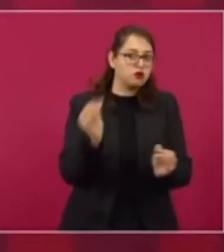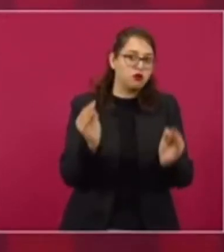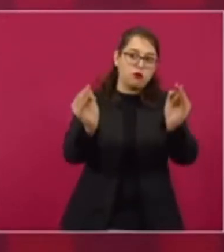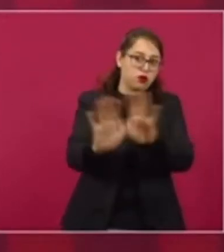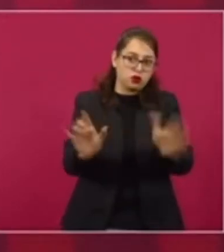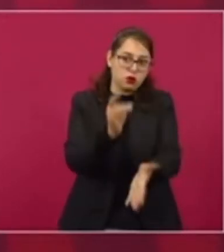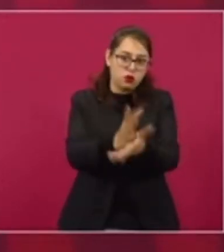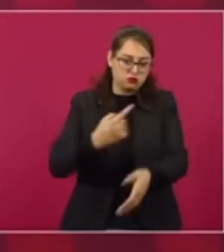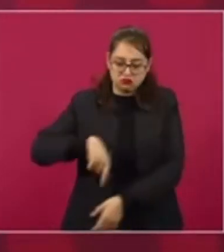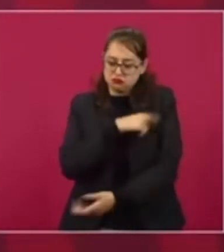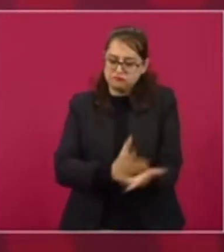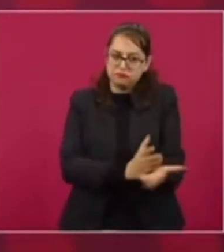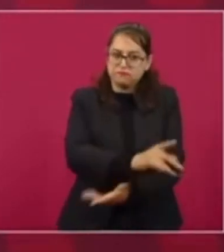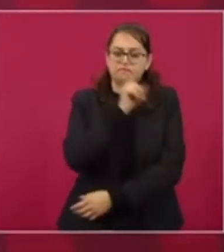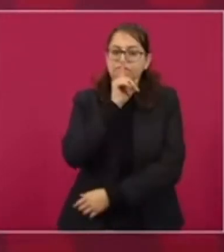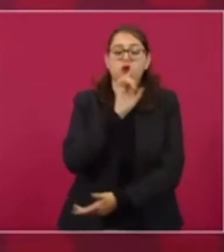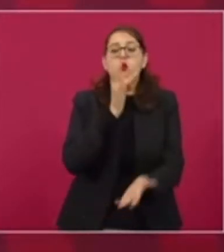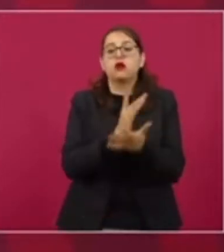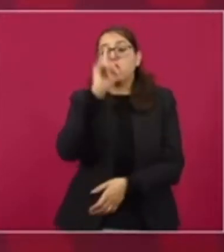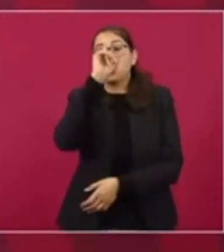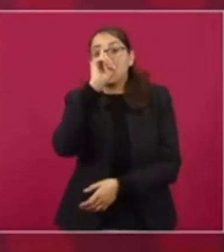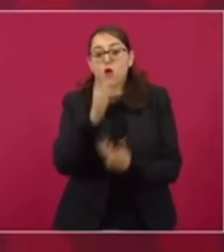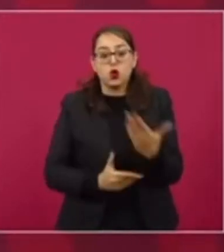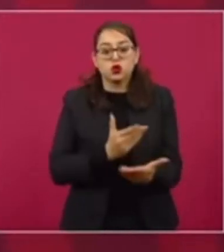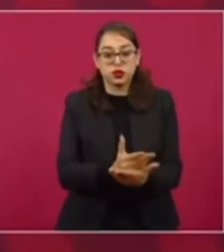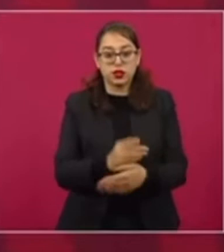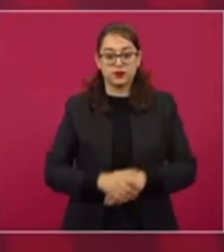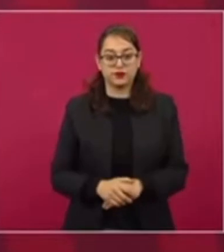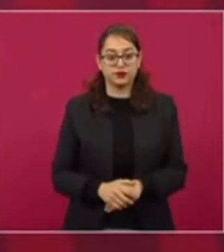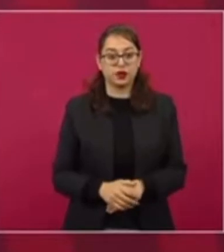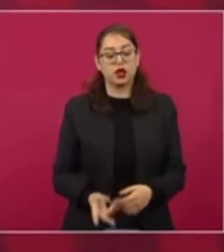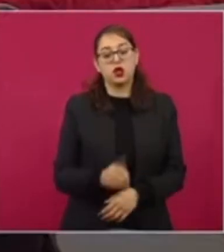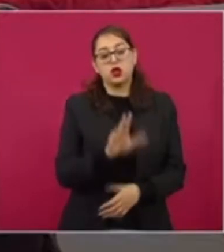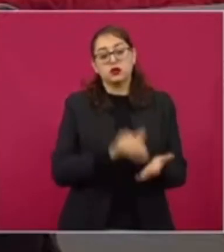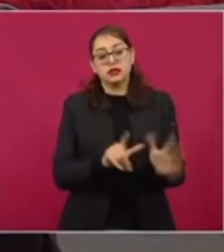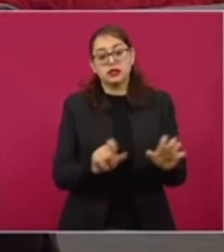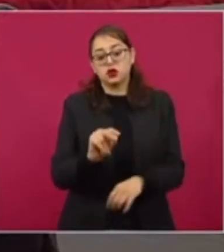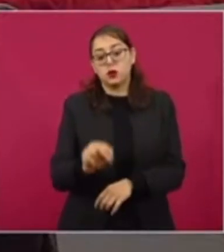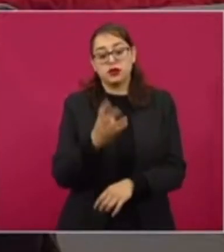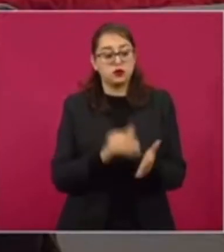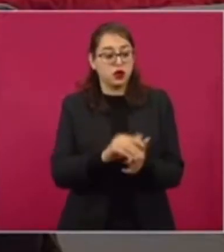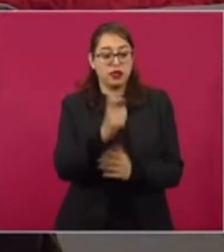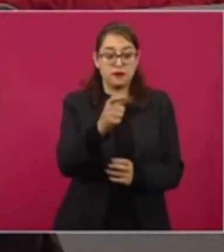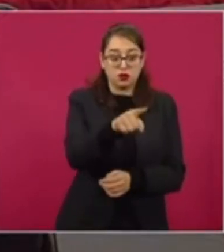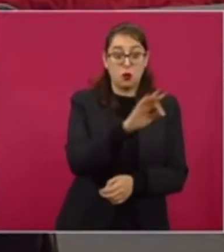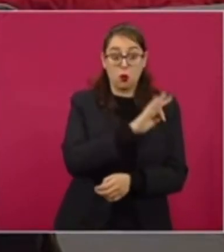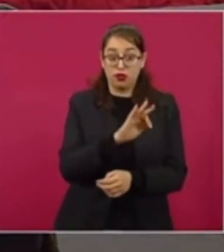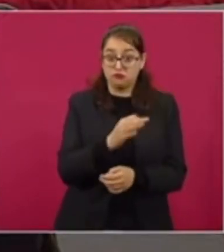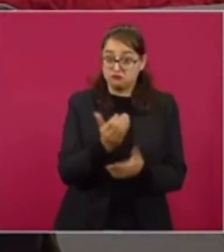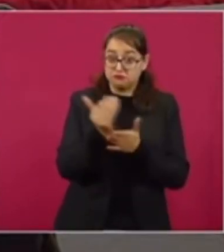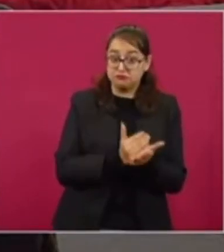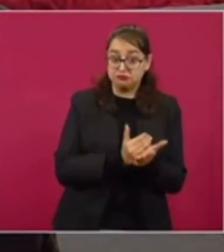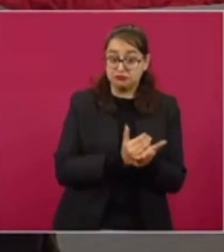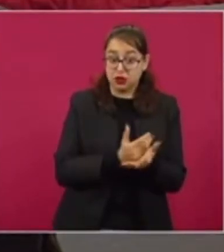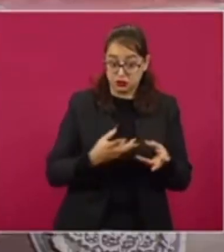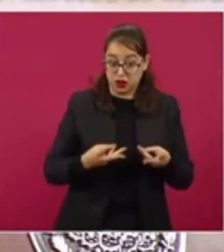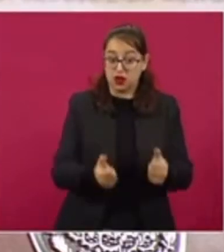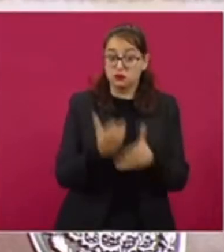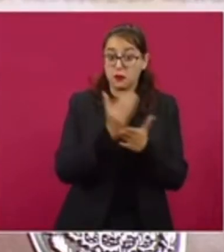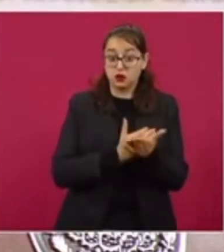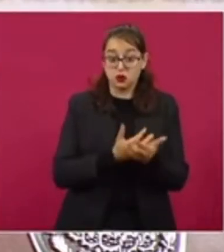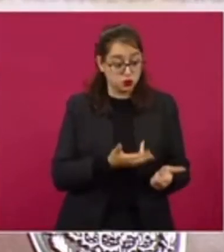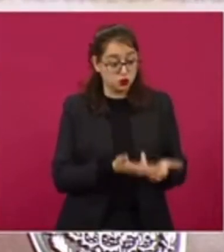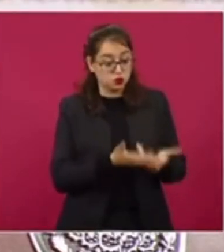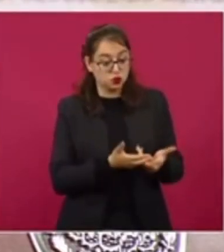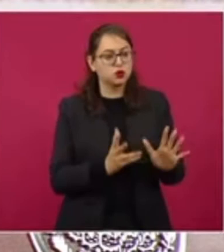que resulta en una disponibilidad de recursos para el INE estimada de 2.792 millones de pesos. Estas medidas de austeridad aplicadas por el Ejecutivo Federal han